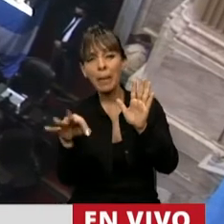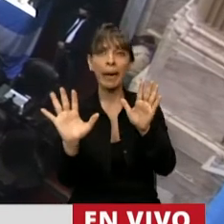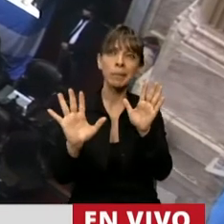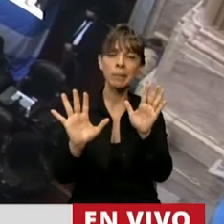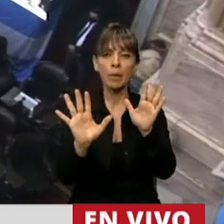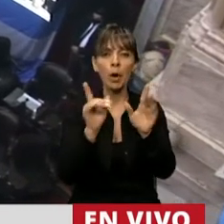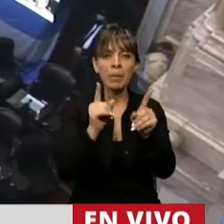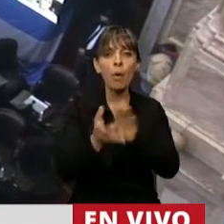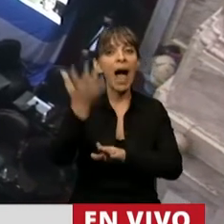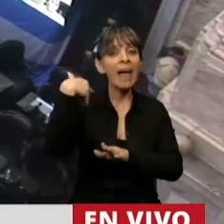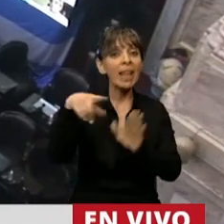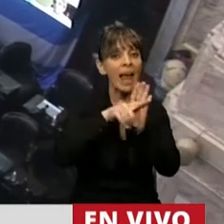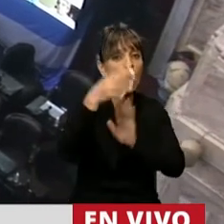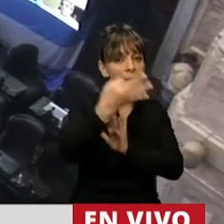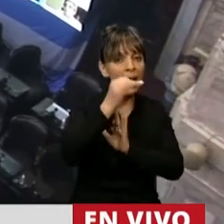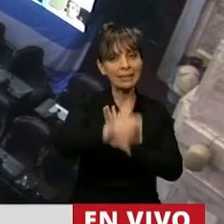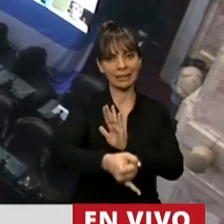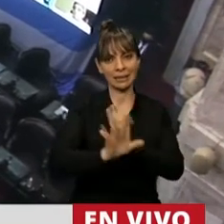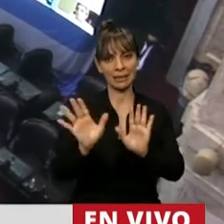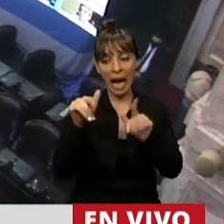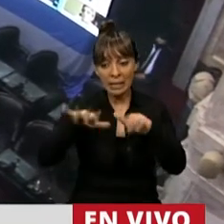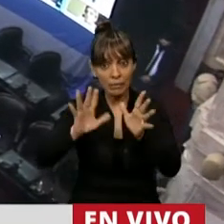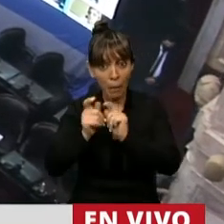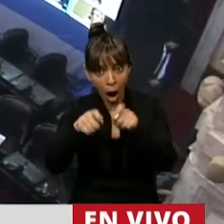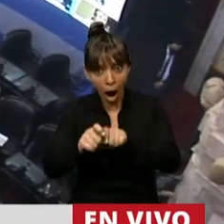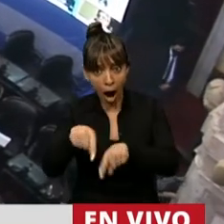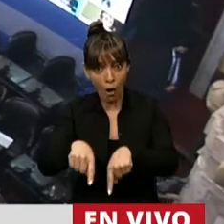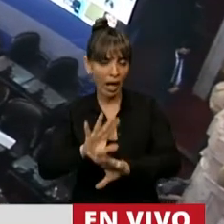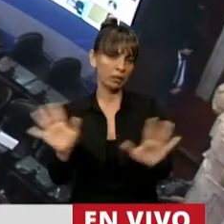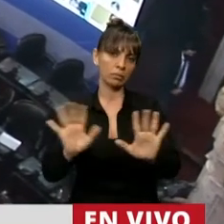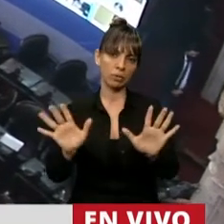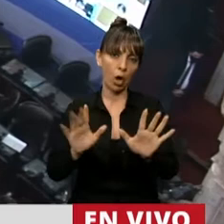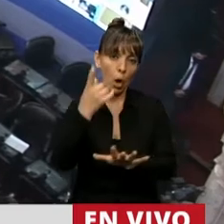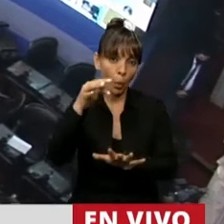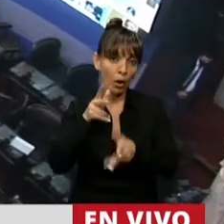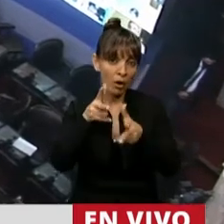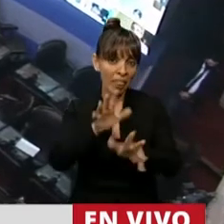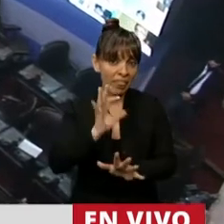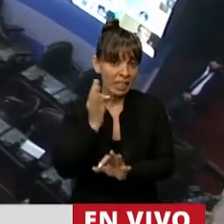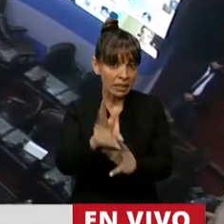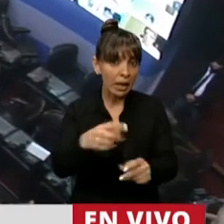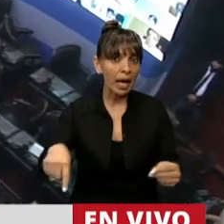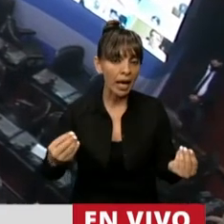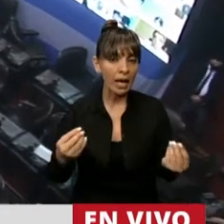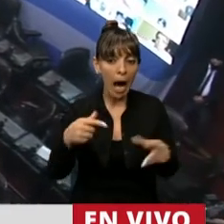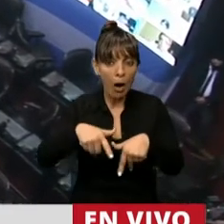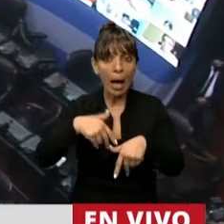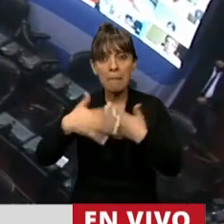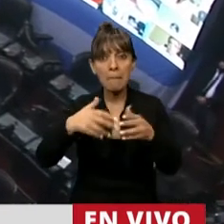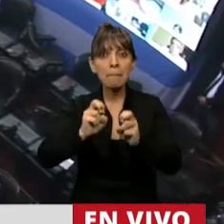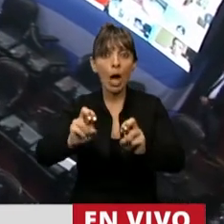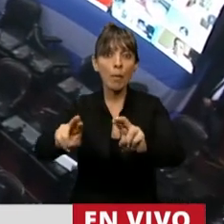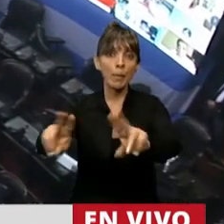que estábamos de acuerdo anteriormente. Así como está, lo único que nos queda por decir es que vamos de mal en peor.